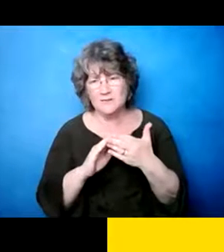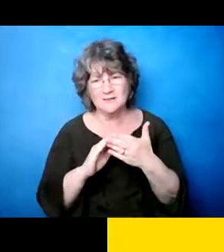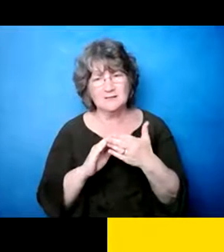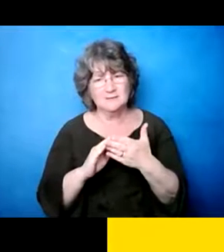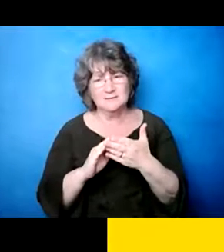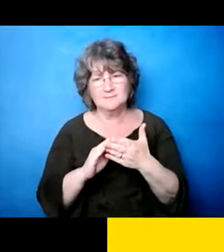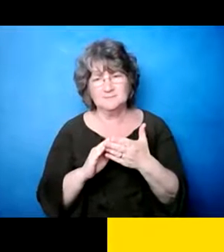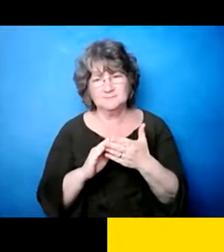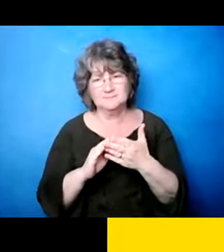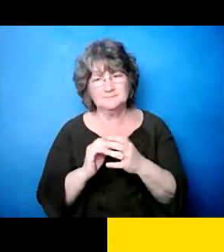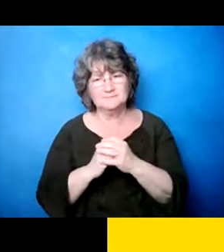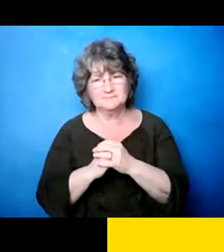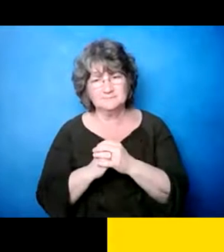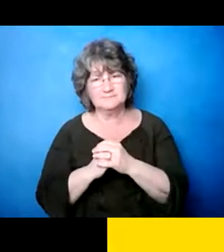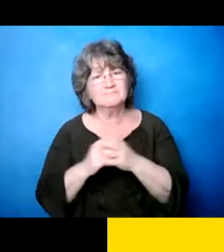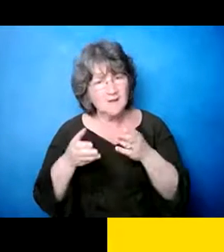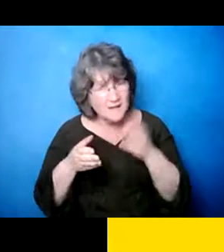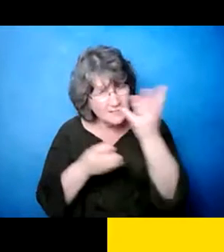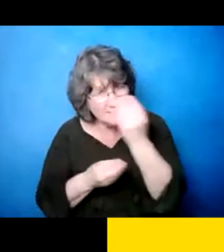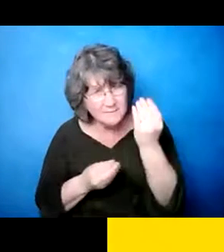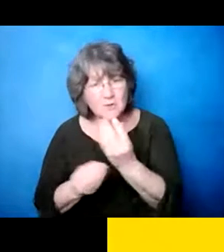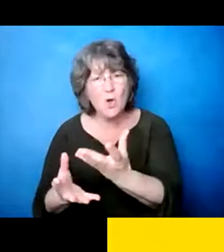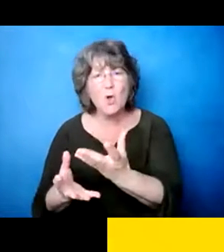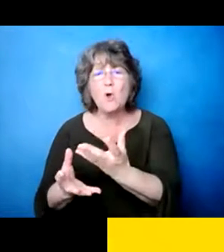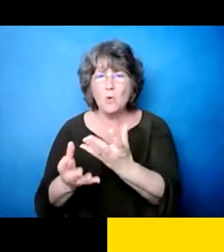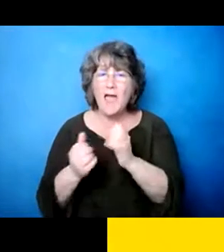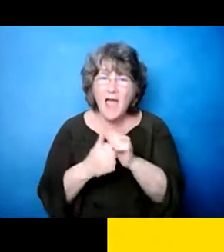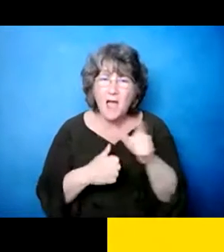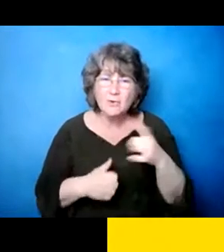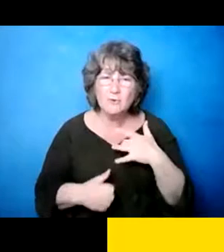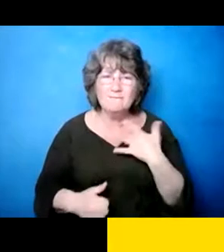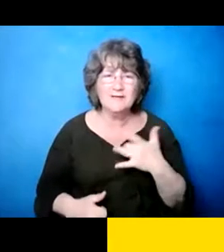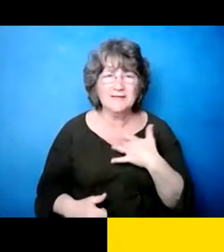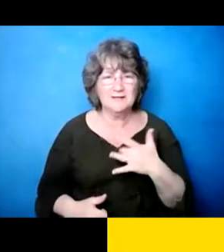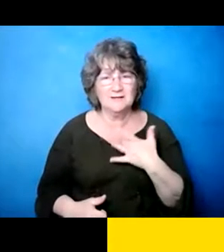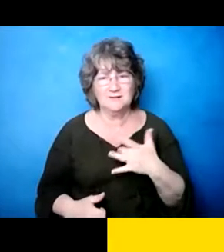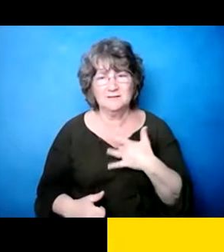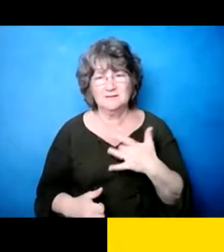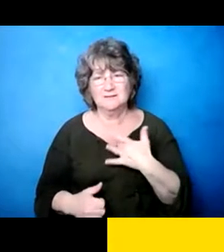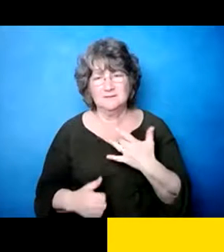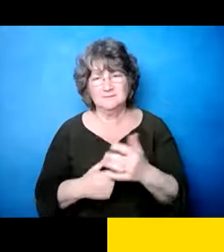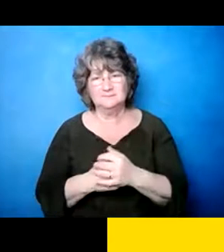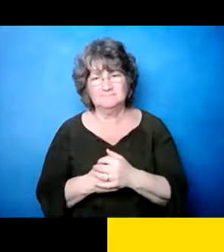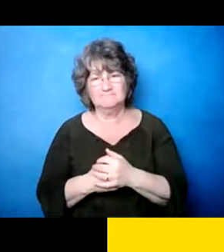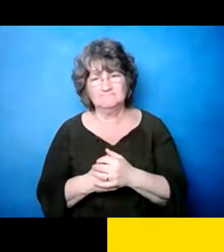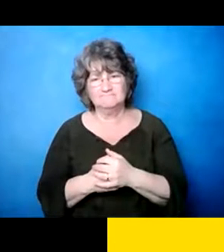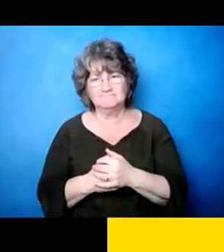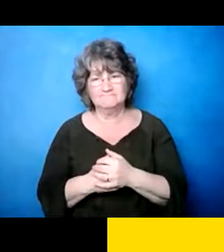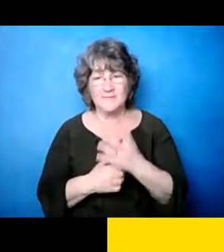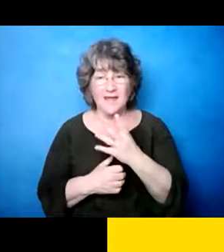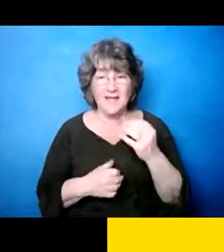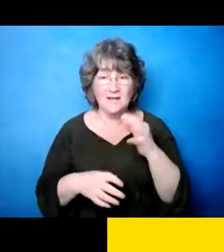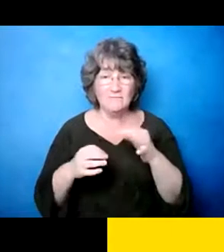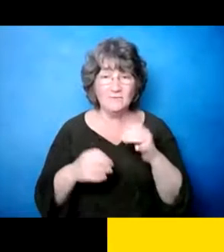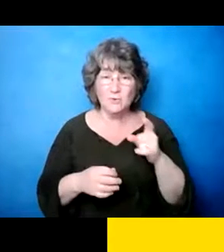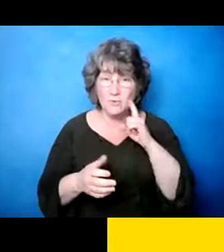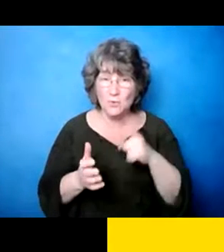yo quiero que la comunidad se sienta bien de de y también a juntar y habrá